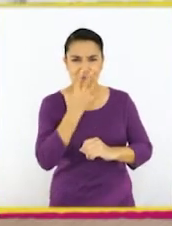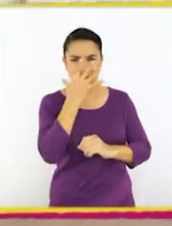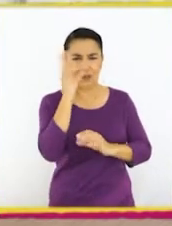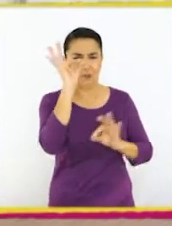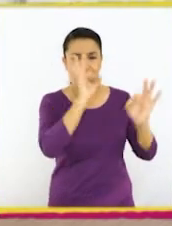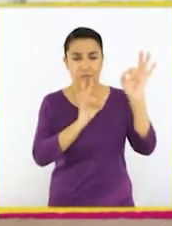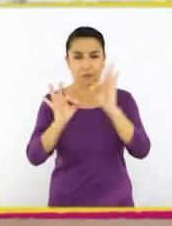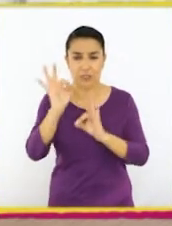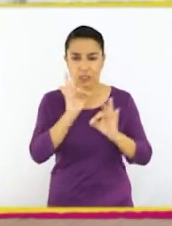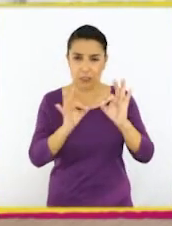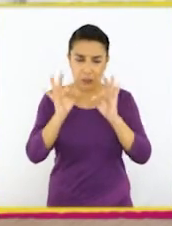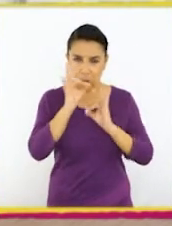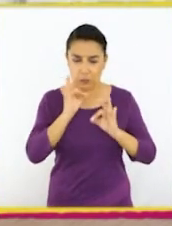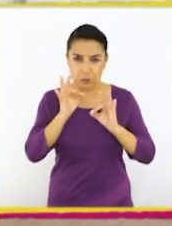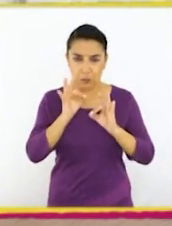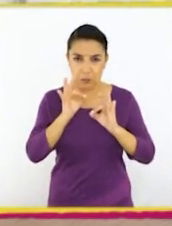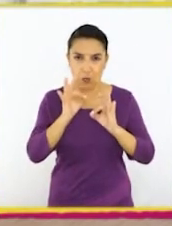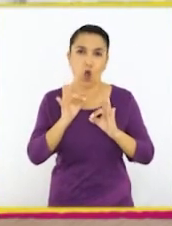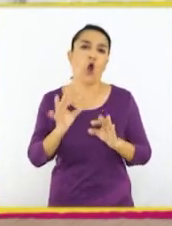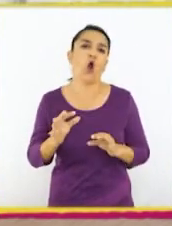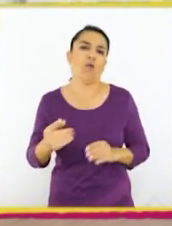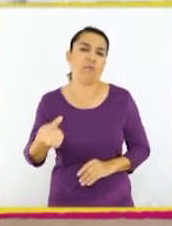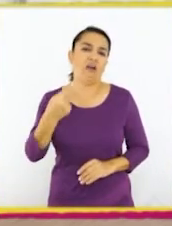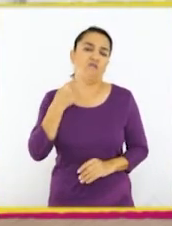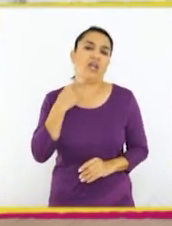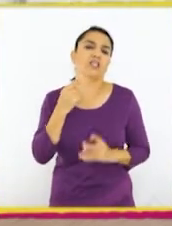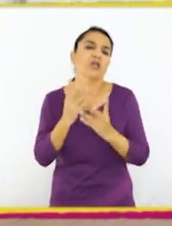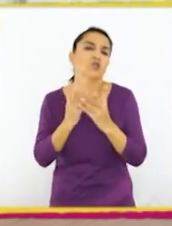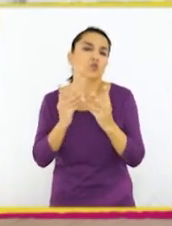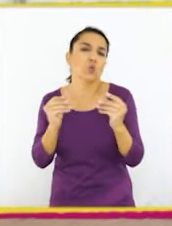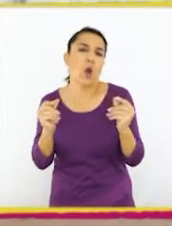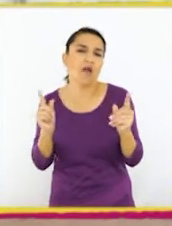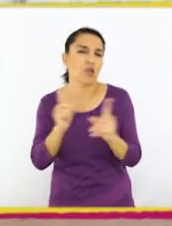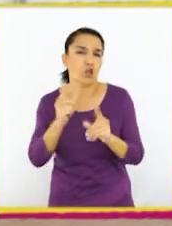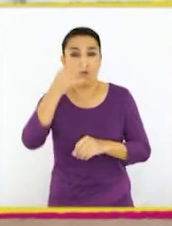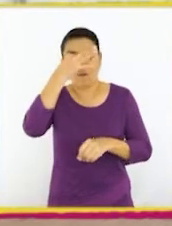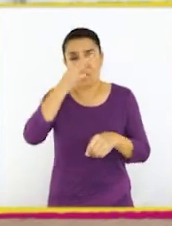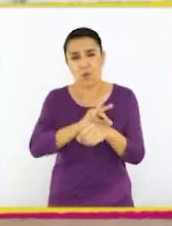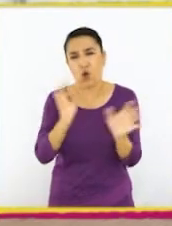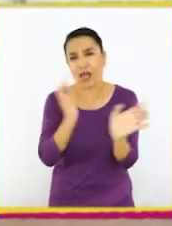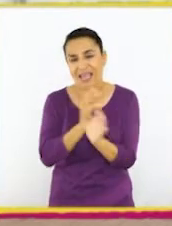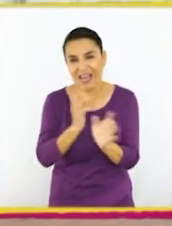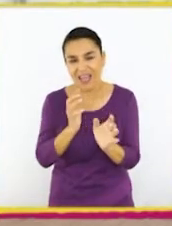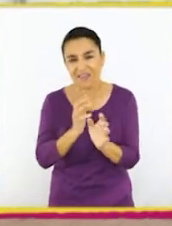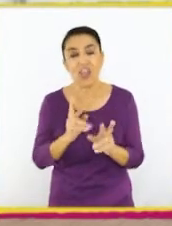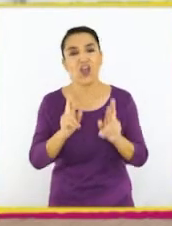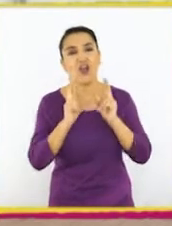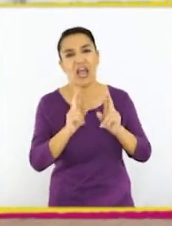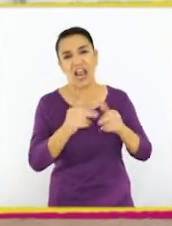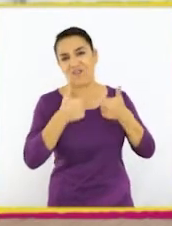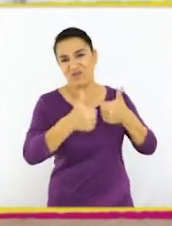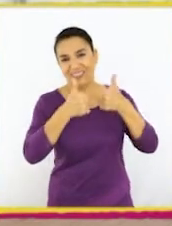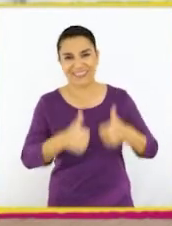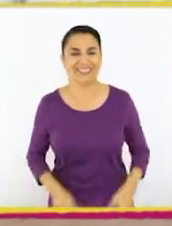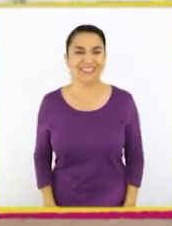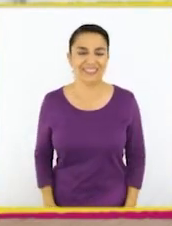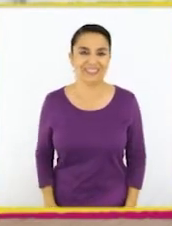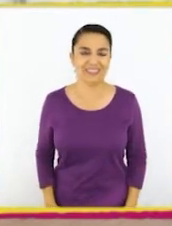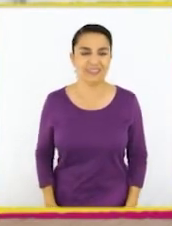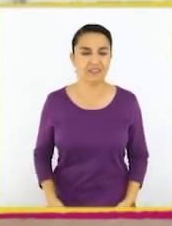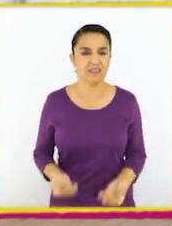algún virus o que nos afecte de forma más suave y así no enfermar grave. ¡Ojalá le vaya bien!